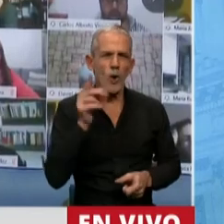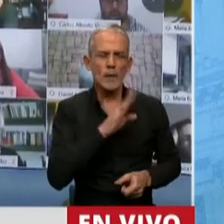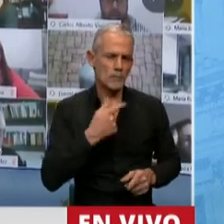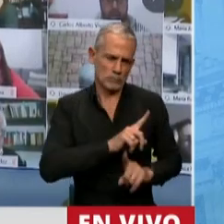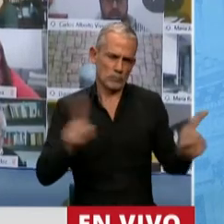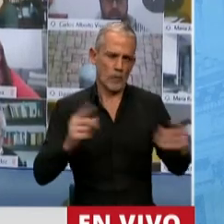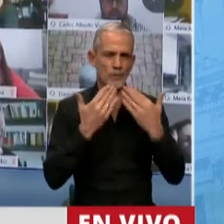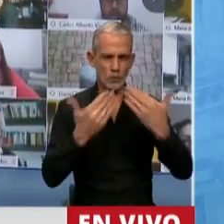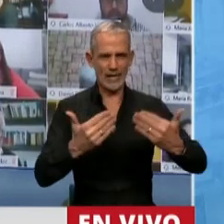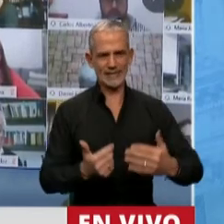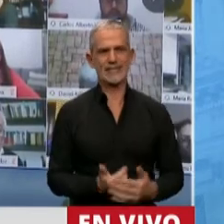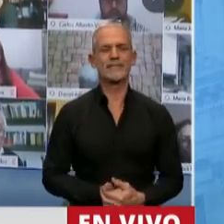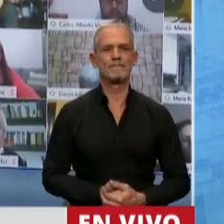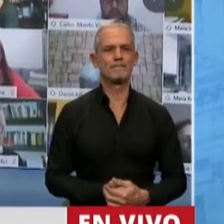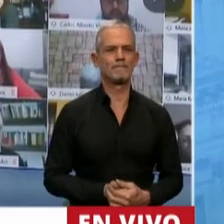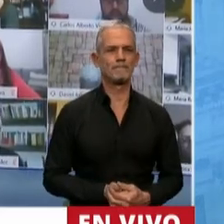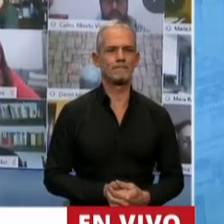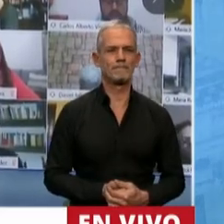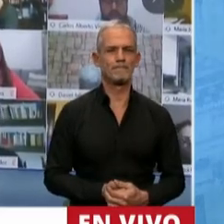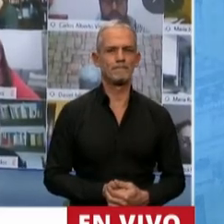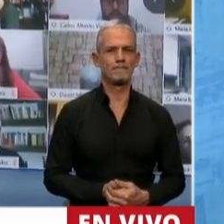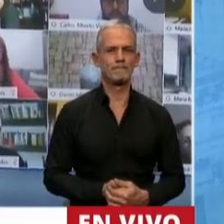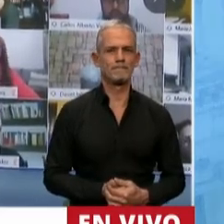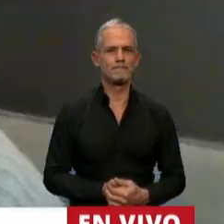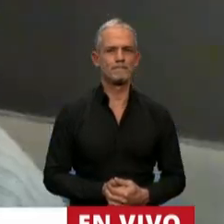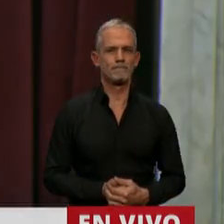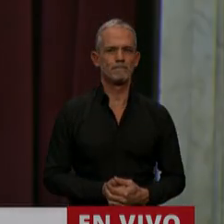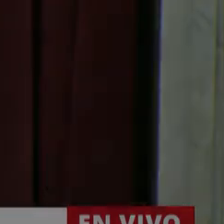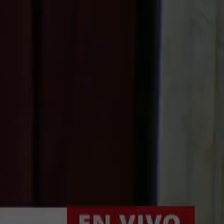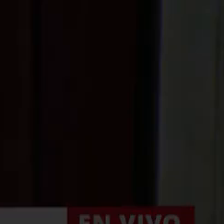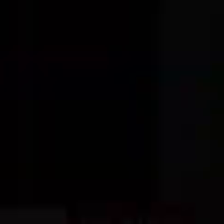y todes. Gracias, Presidente. Gracias, Diputada Gabriela Cerruti.